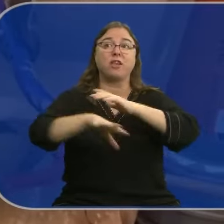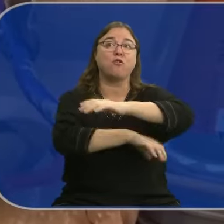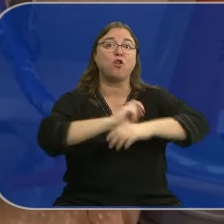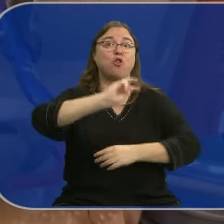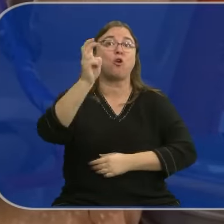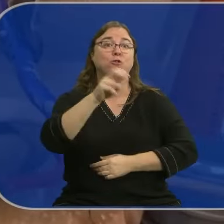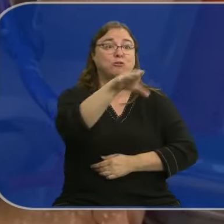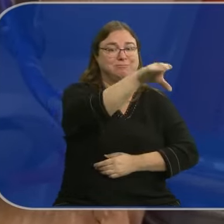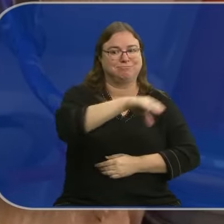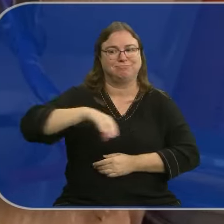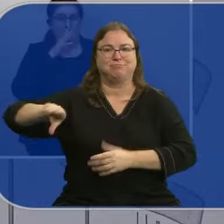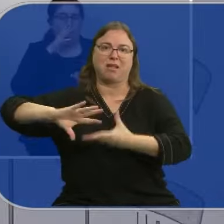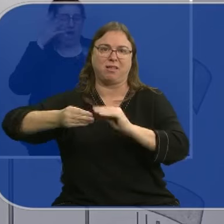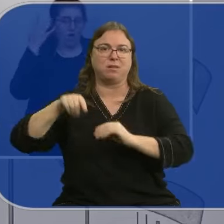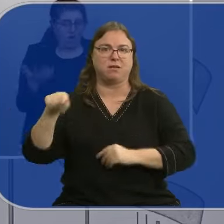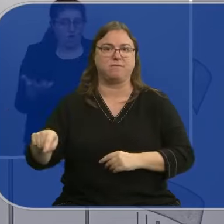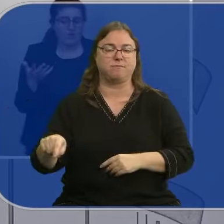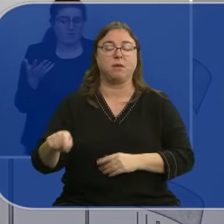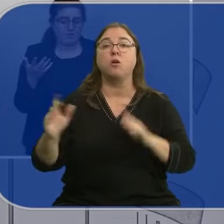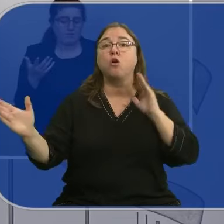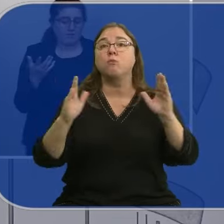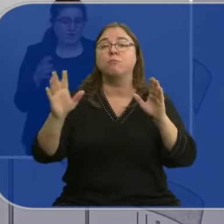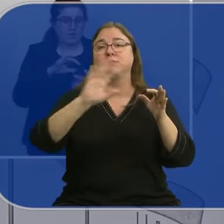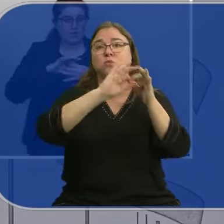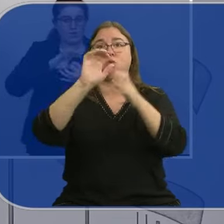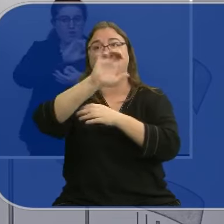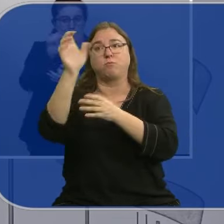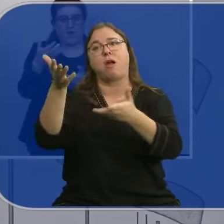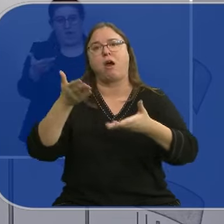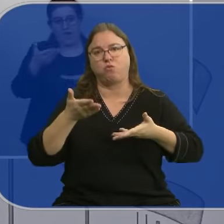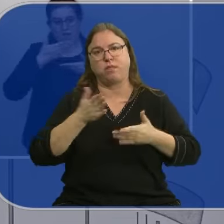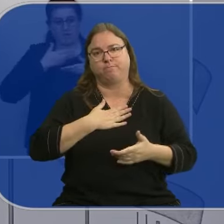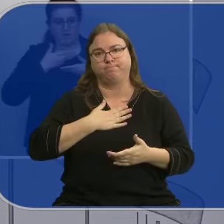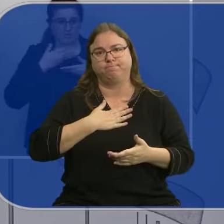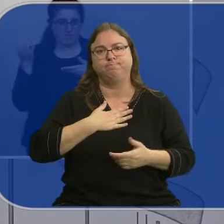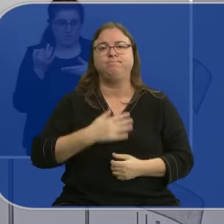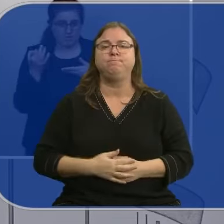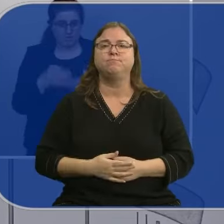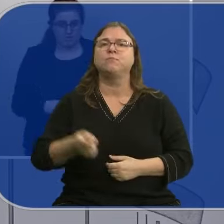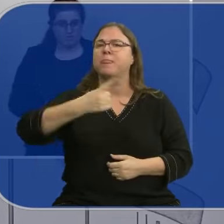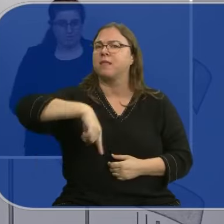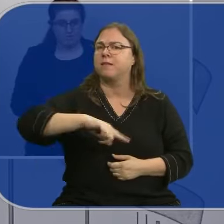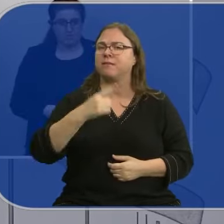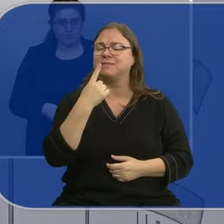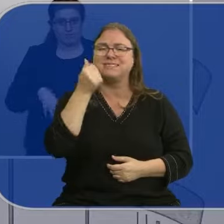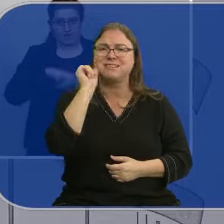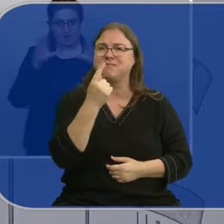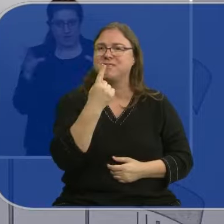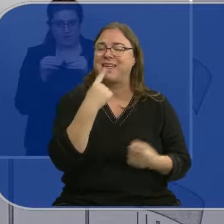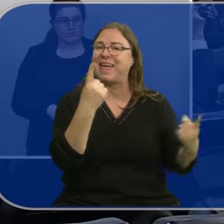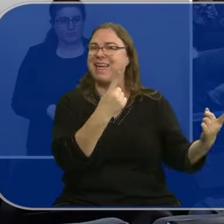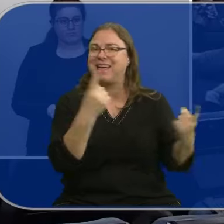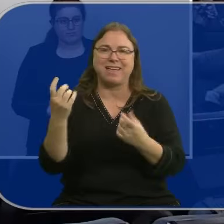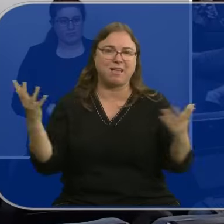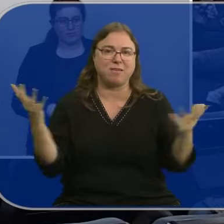otros fondos europeos para la zona afectada. Es el momento de que la Unión Europea nos ayude a nosotros. Sánchez añade que esta emergencia hace más